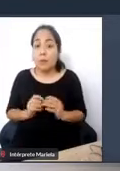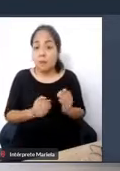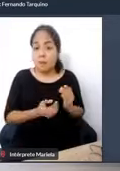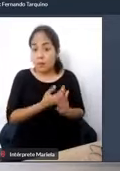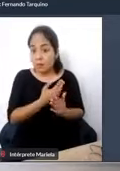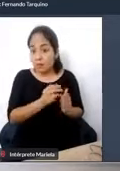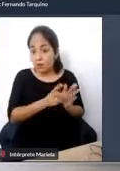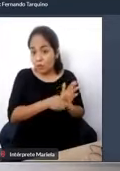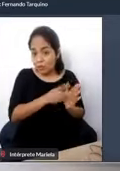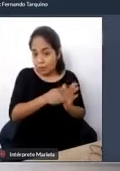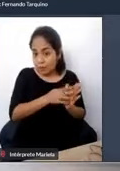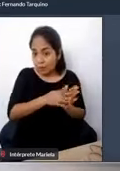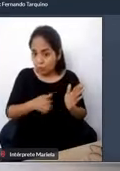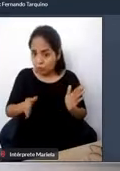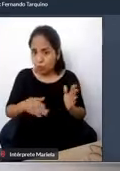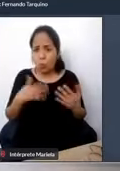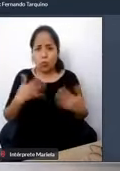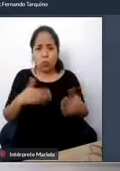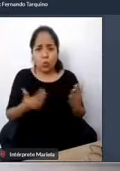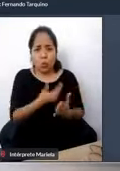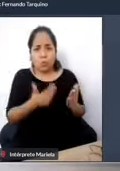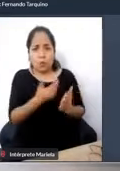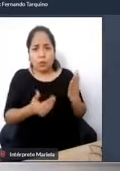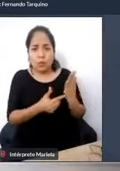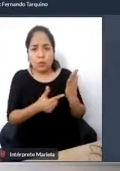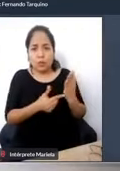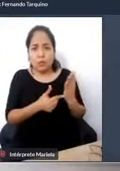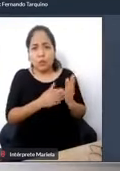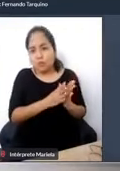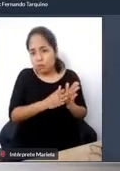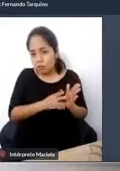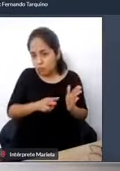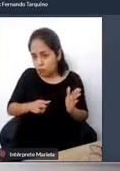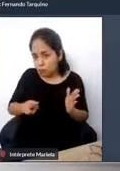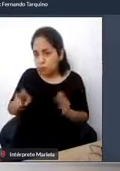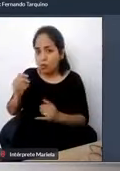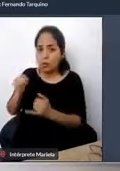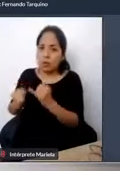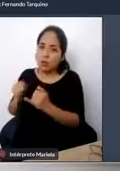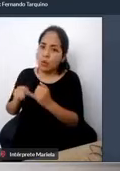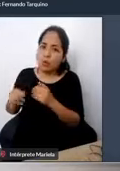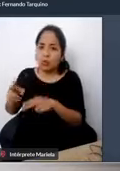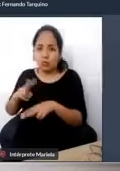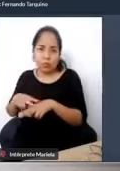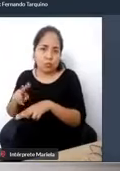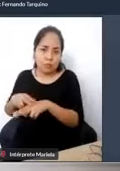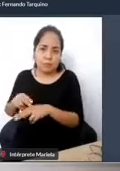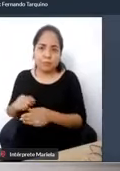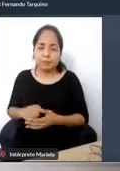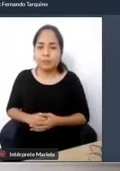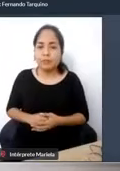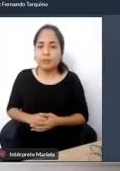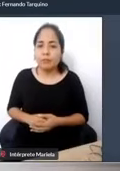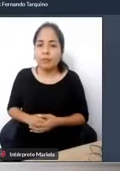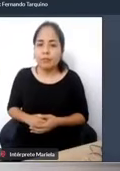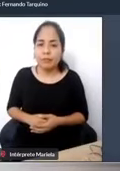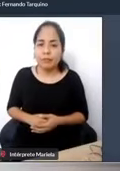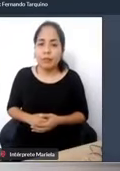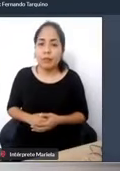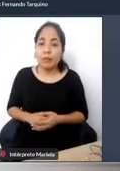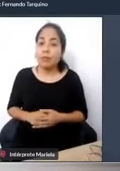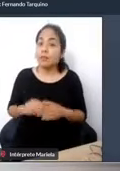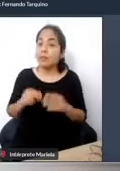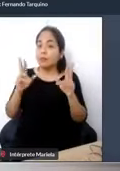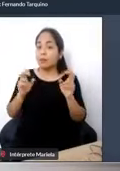Ahora, para conectar personas con discapacidad en lo que son controles de semáforo inteligente,